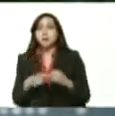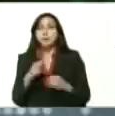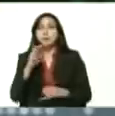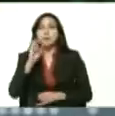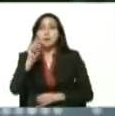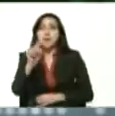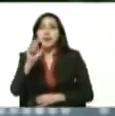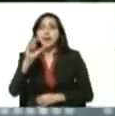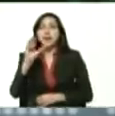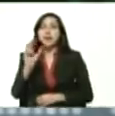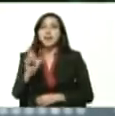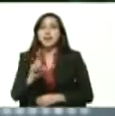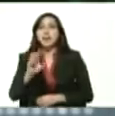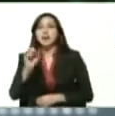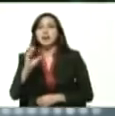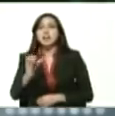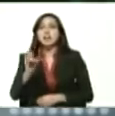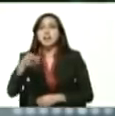apellido Techea